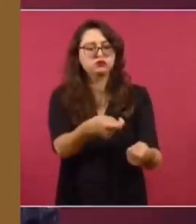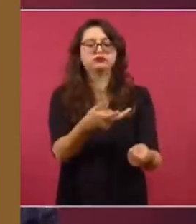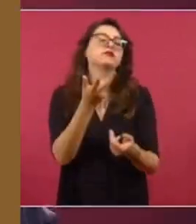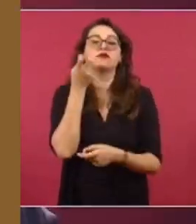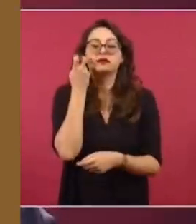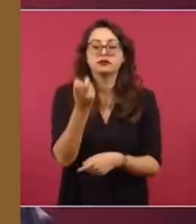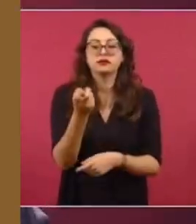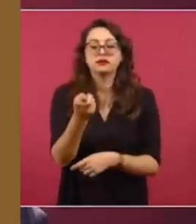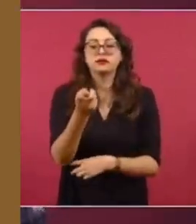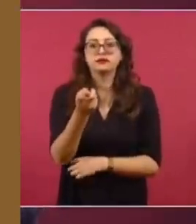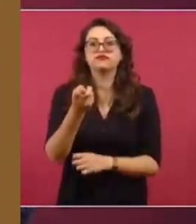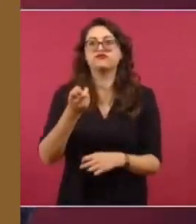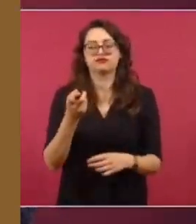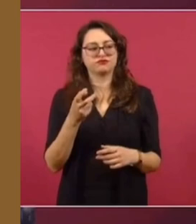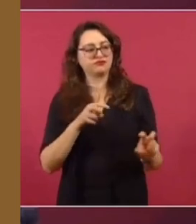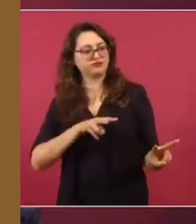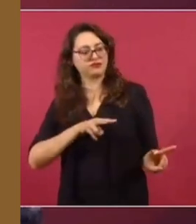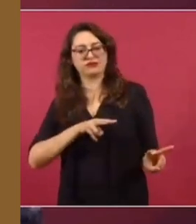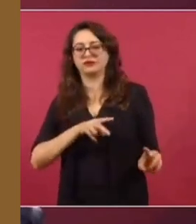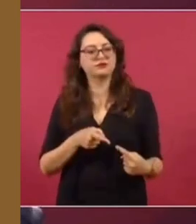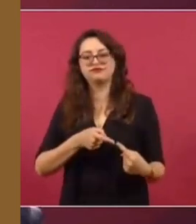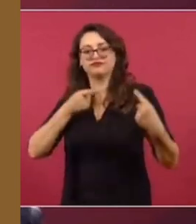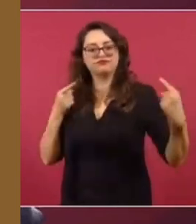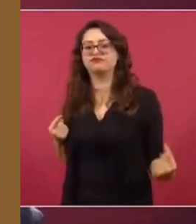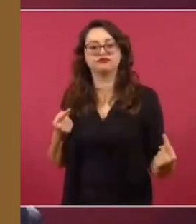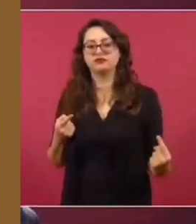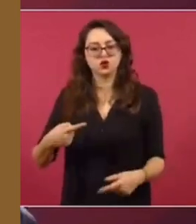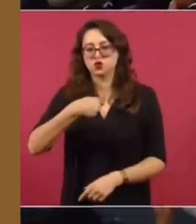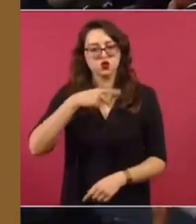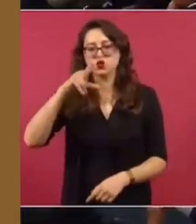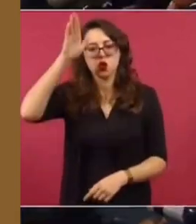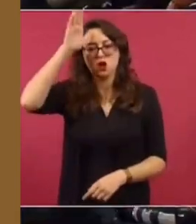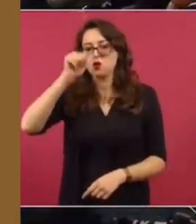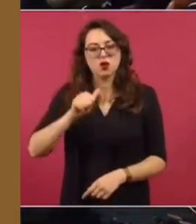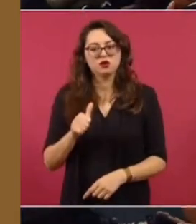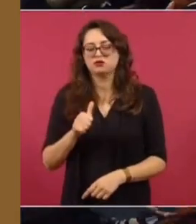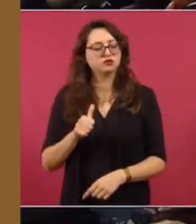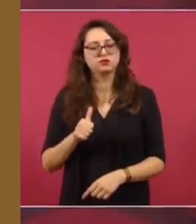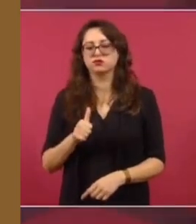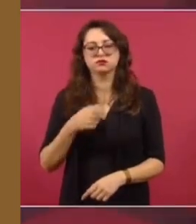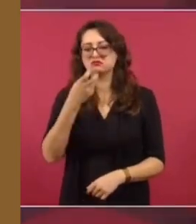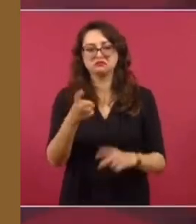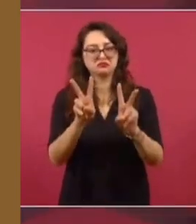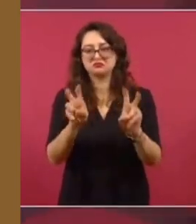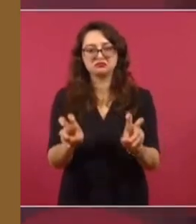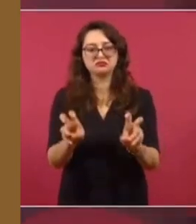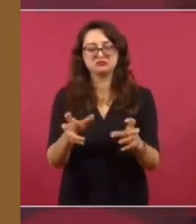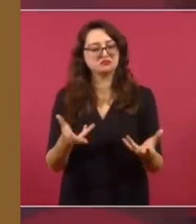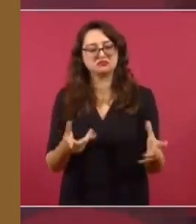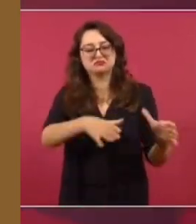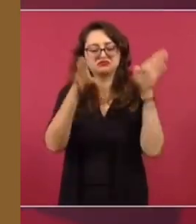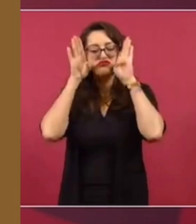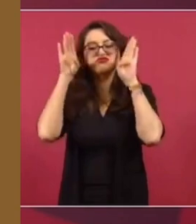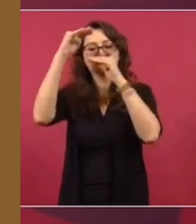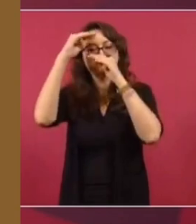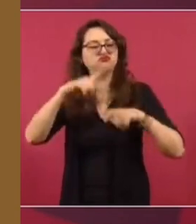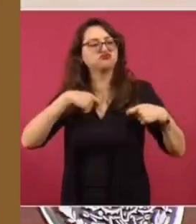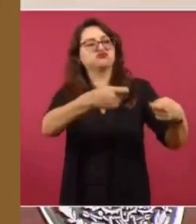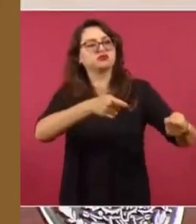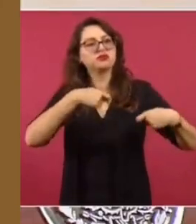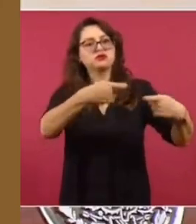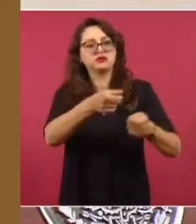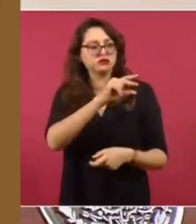son diferencias, como en otros temas, que mantenemos con el bloque conservador. No es